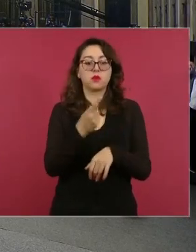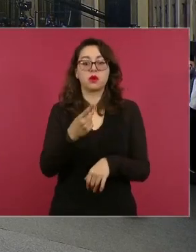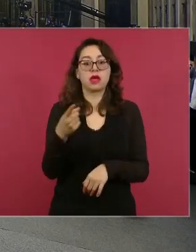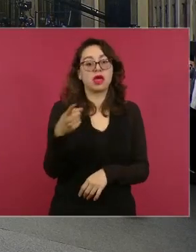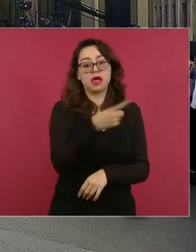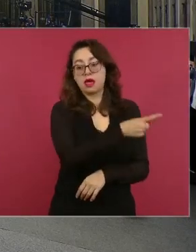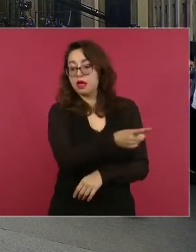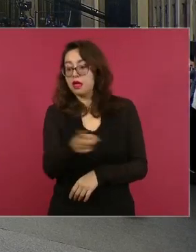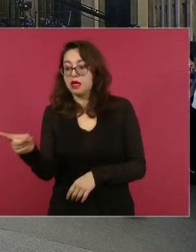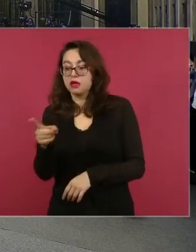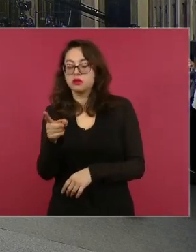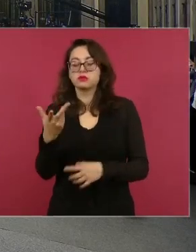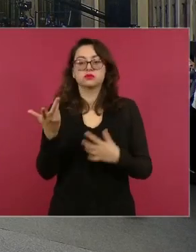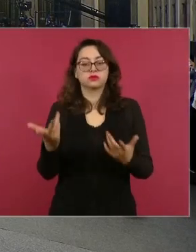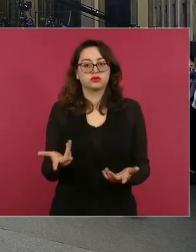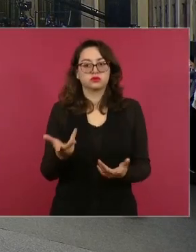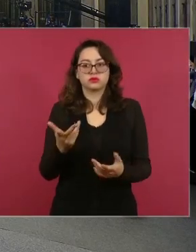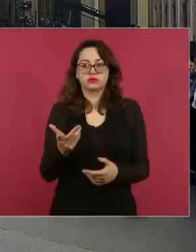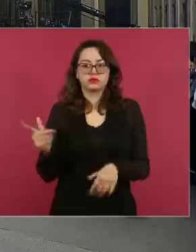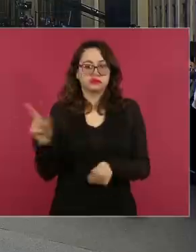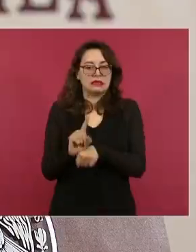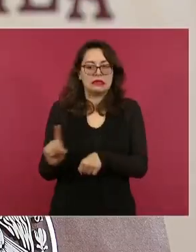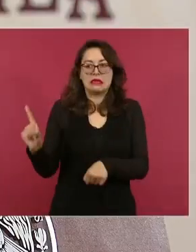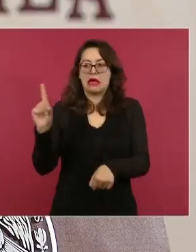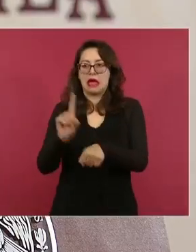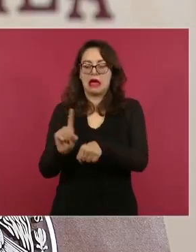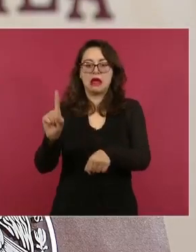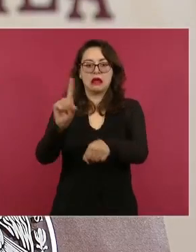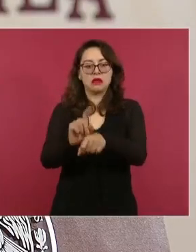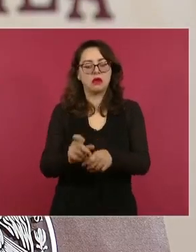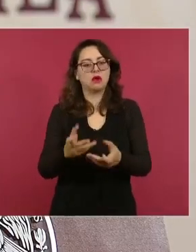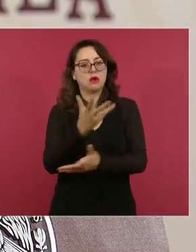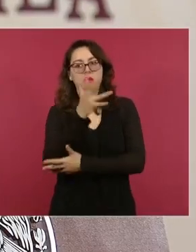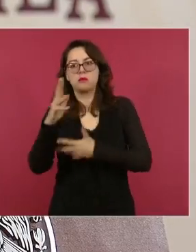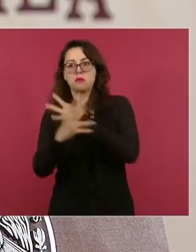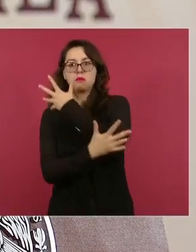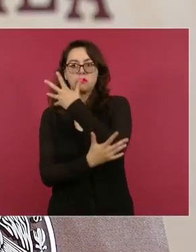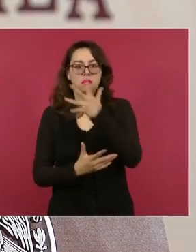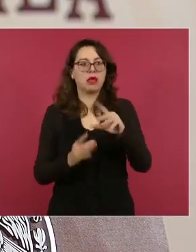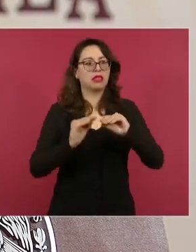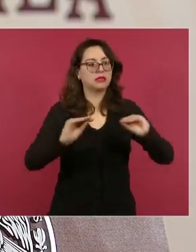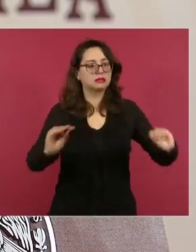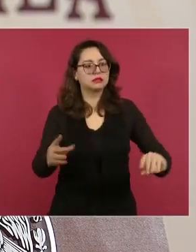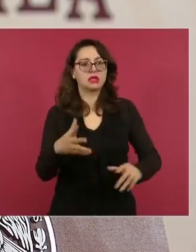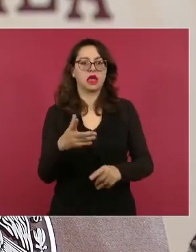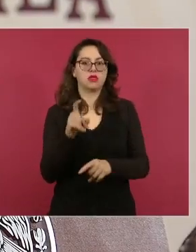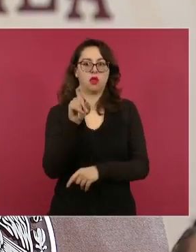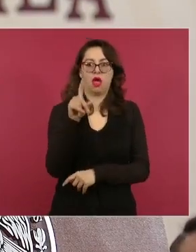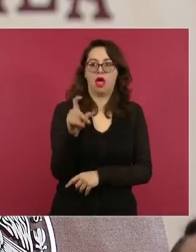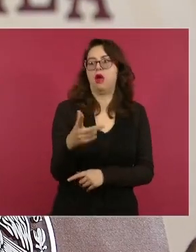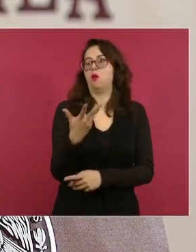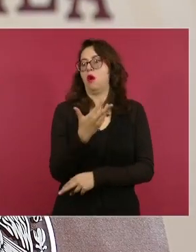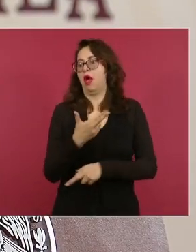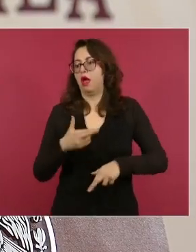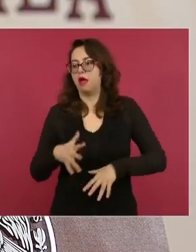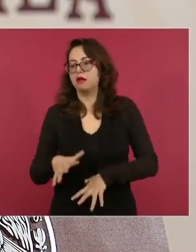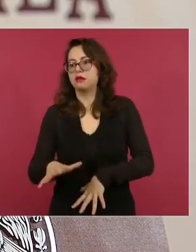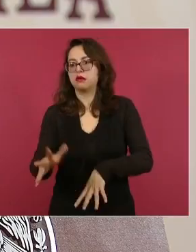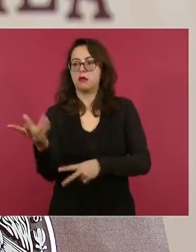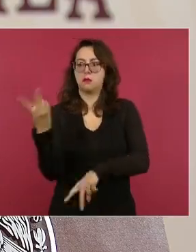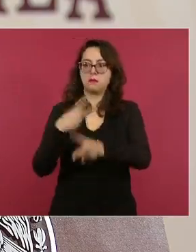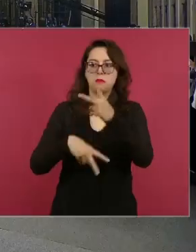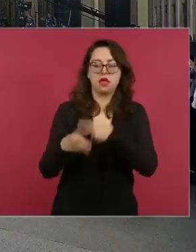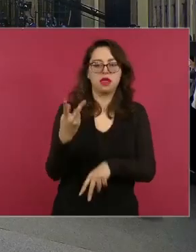selvas, los bosques, los desiertos, los humedales, los ríos, hoy se vean representados aquí en este espacio de